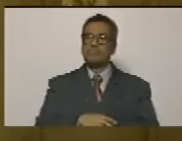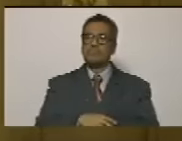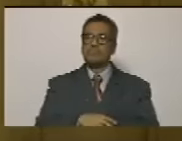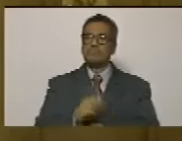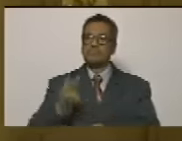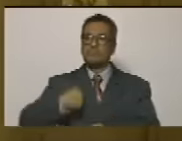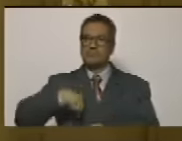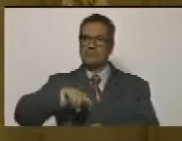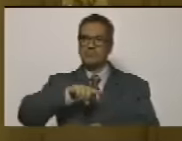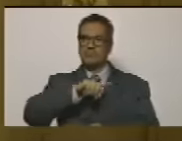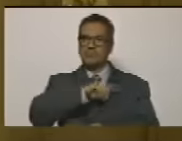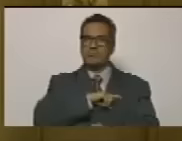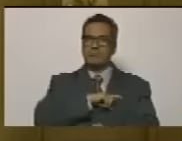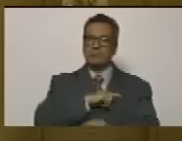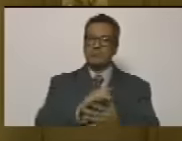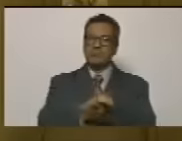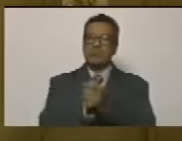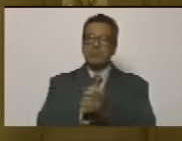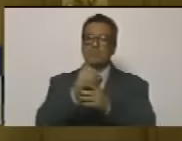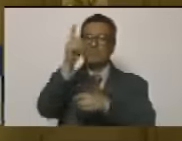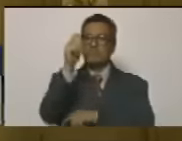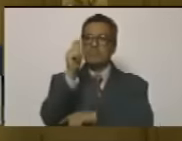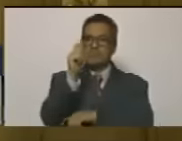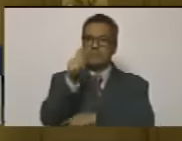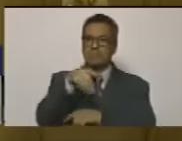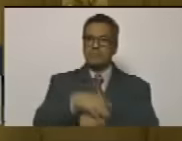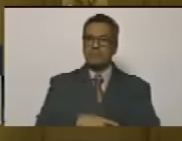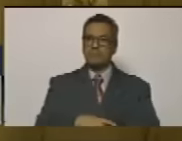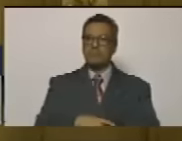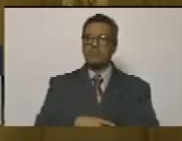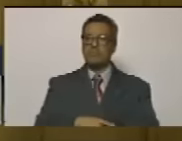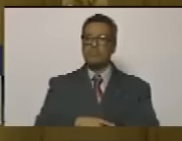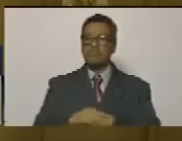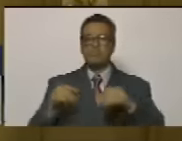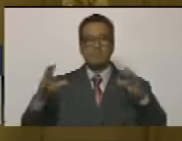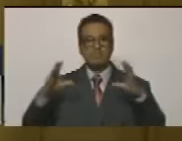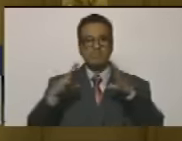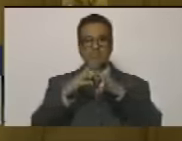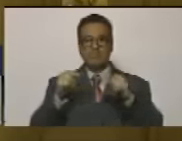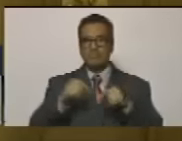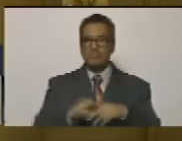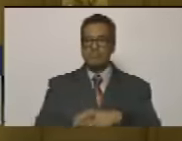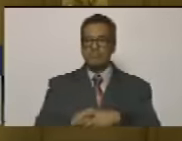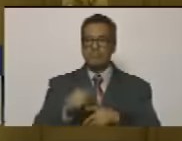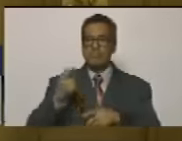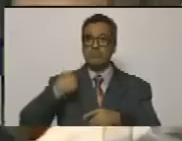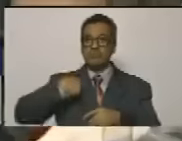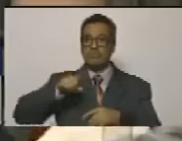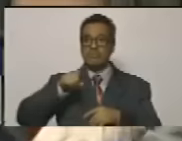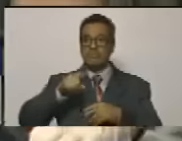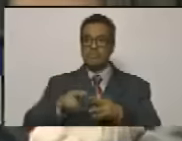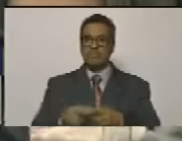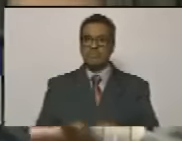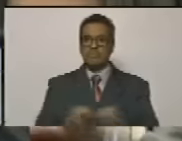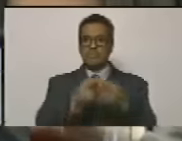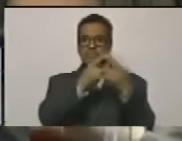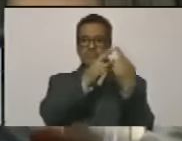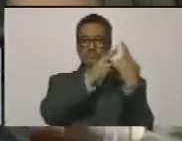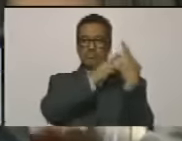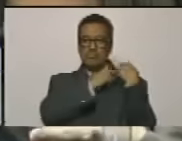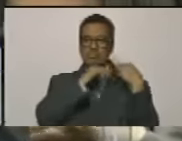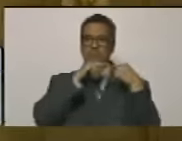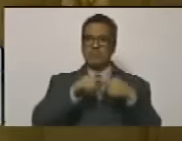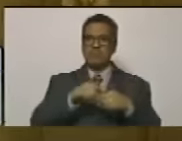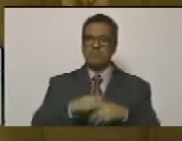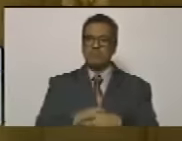Nosotros, colegas diputados y diputadas, todos y todas tenemos la responsabilidad